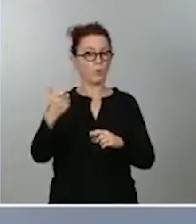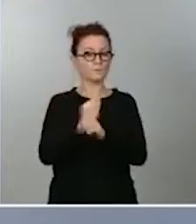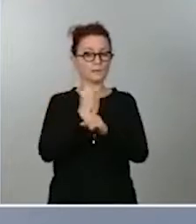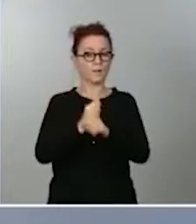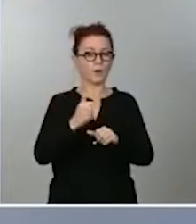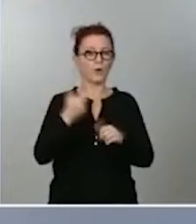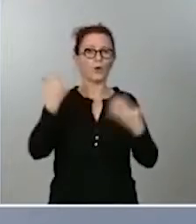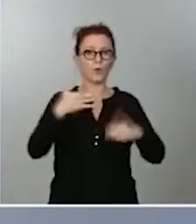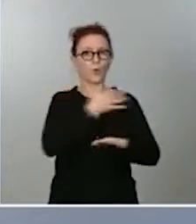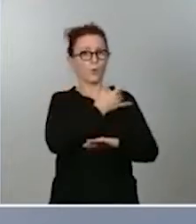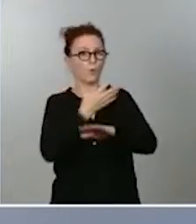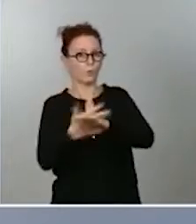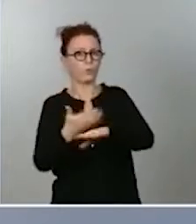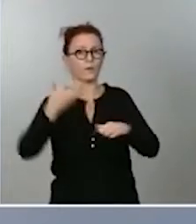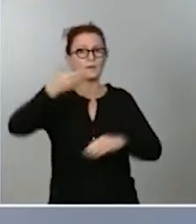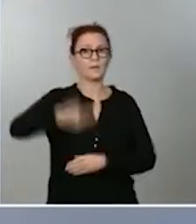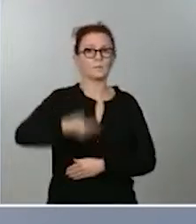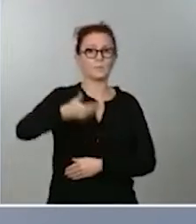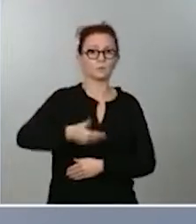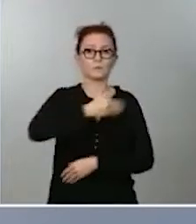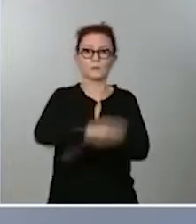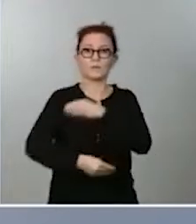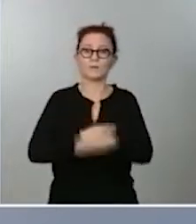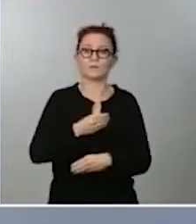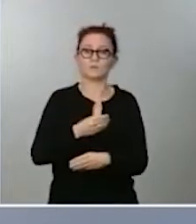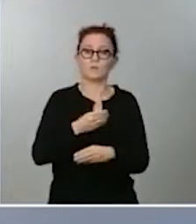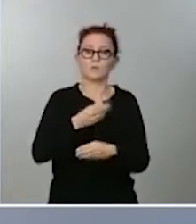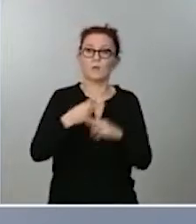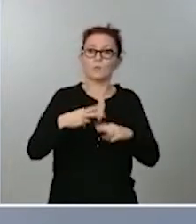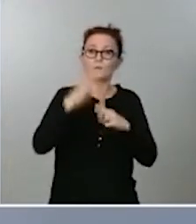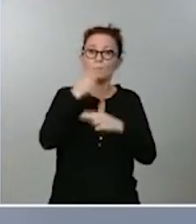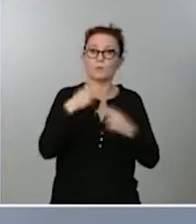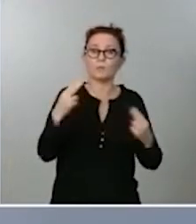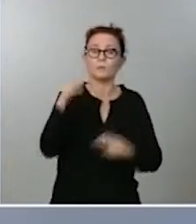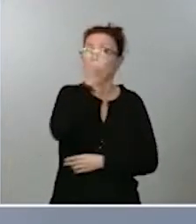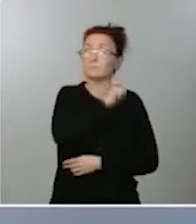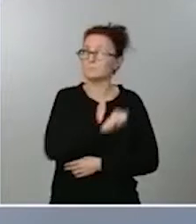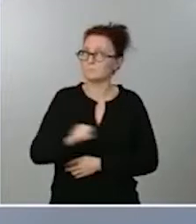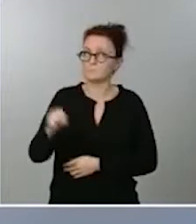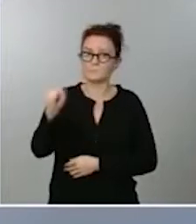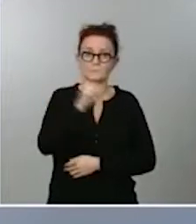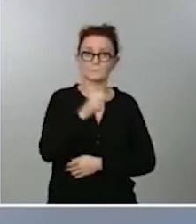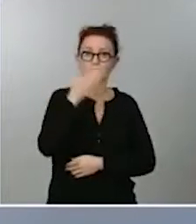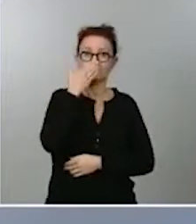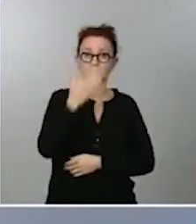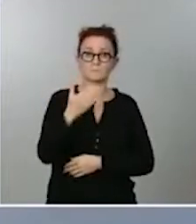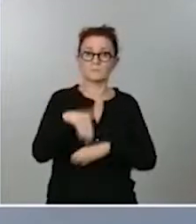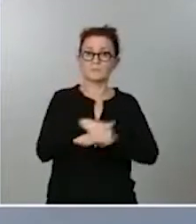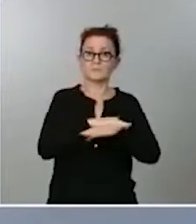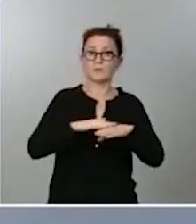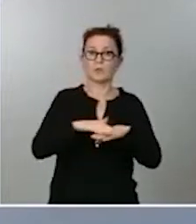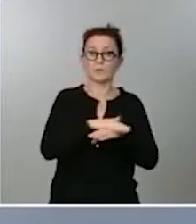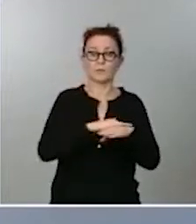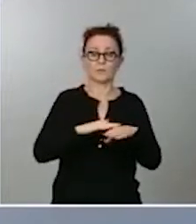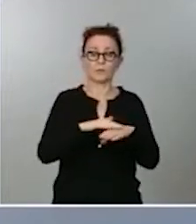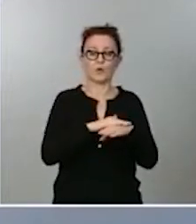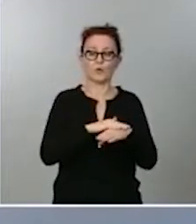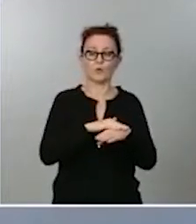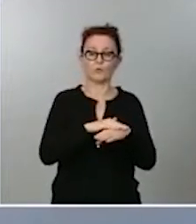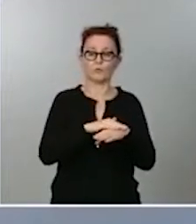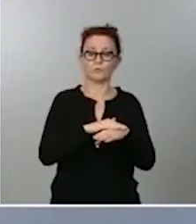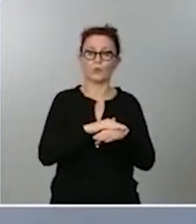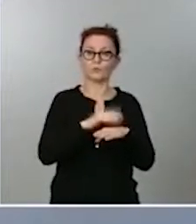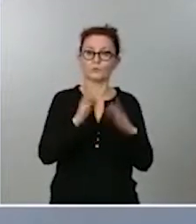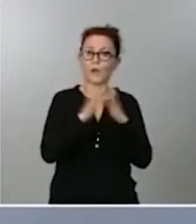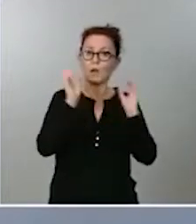han hecho una política pública que yo creo que es excelente y que este gobierno está claro que cumple con sus acuerdos y